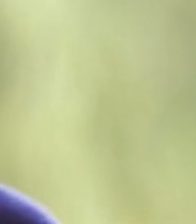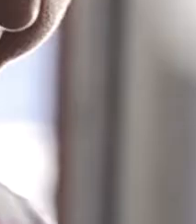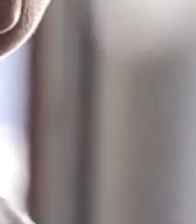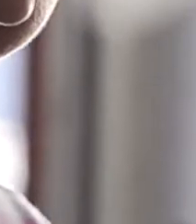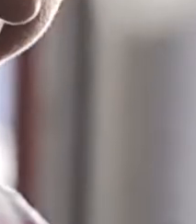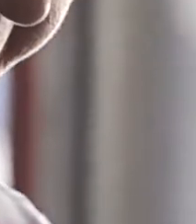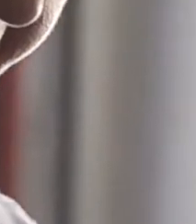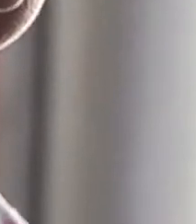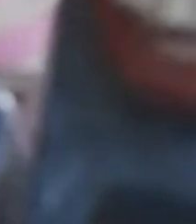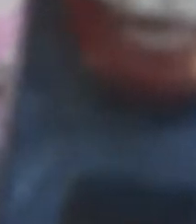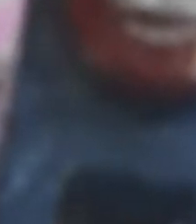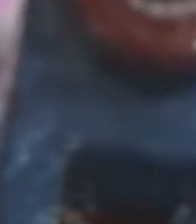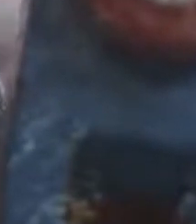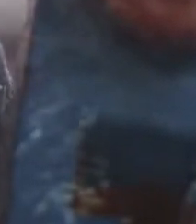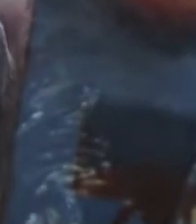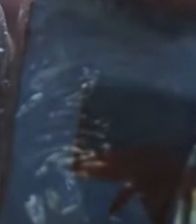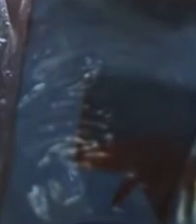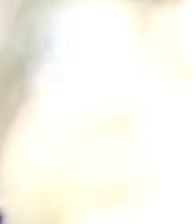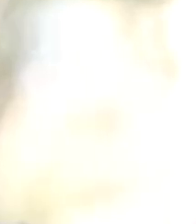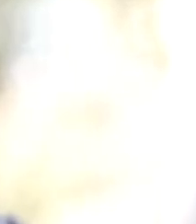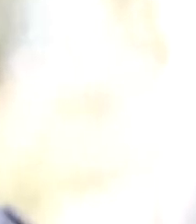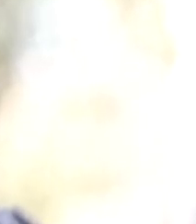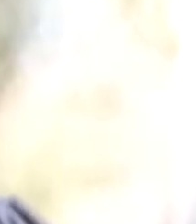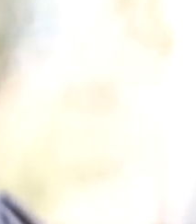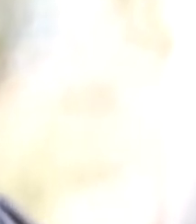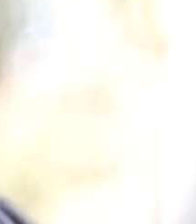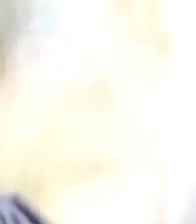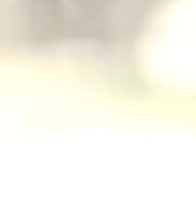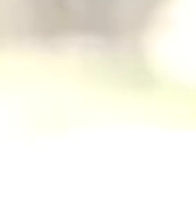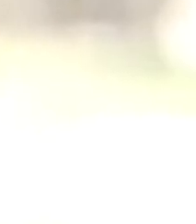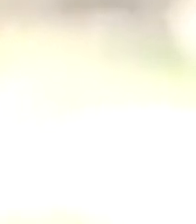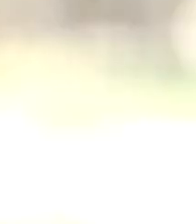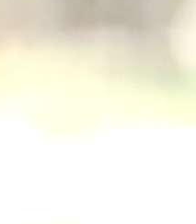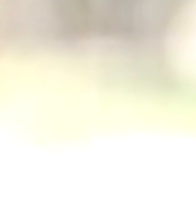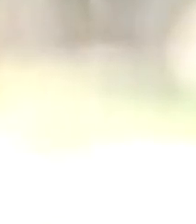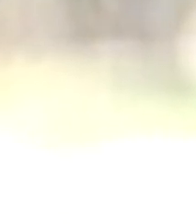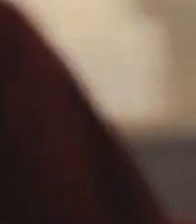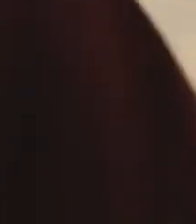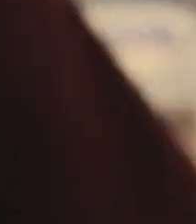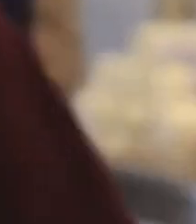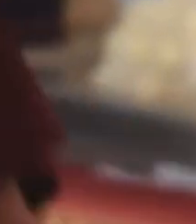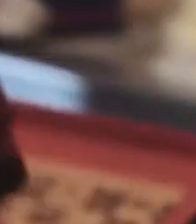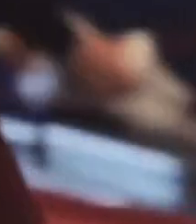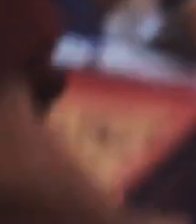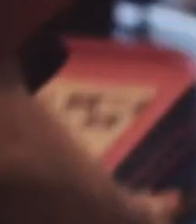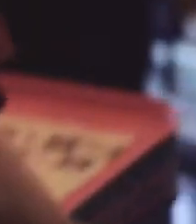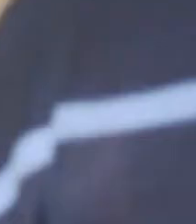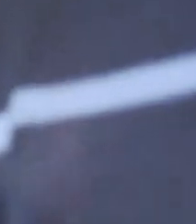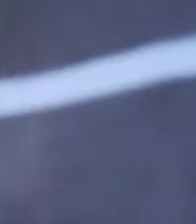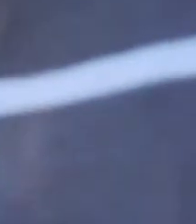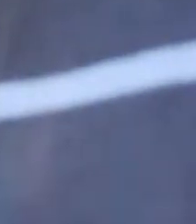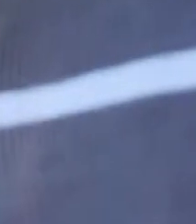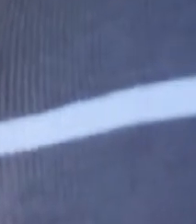Hay en la noche un grito y se escucha lejano Cuentan al sur,